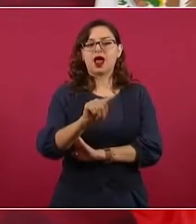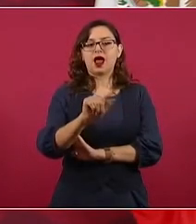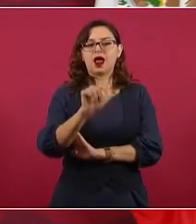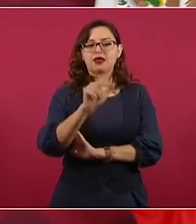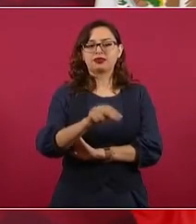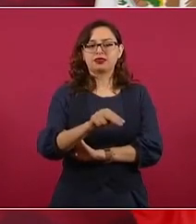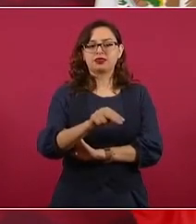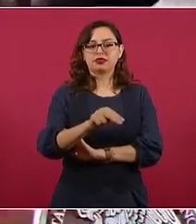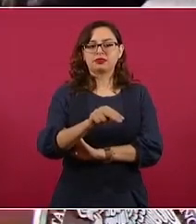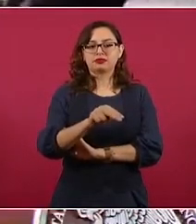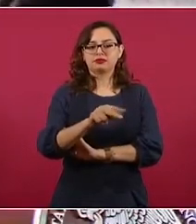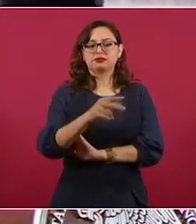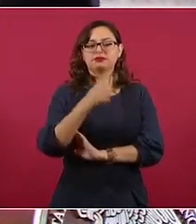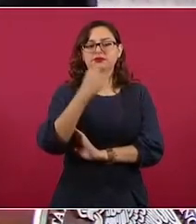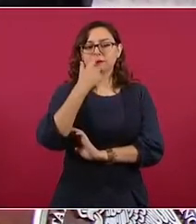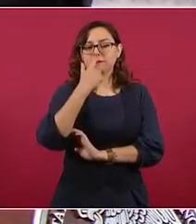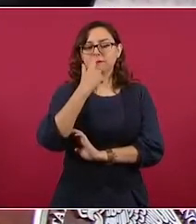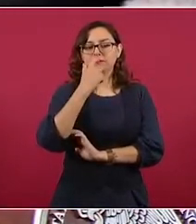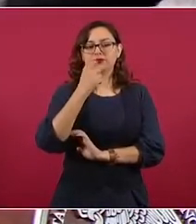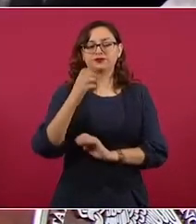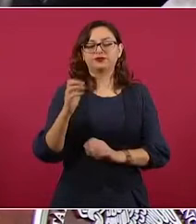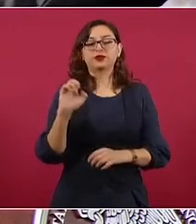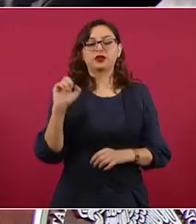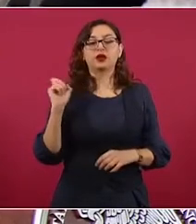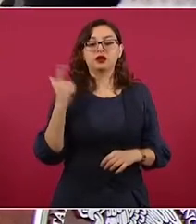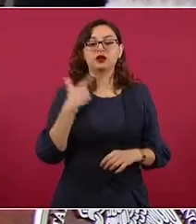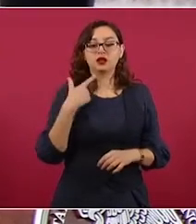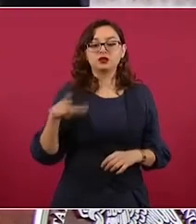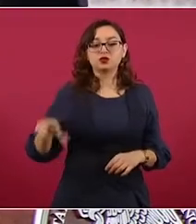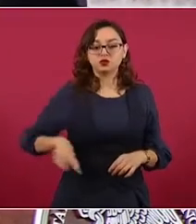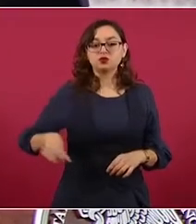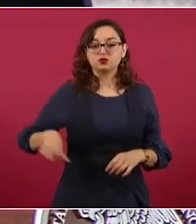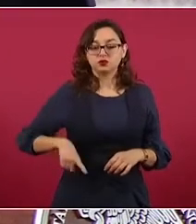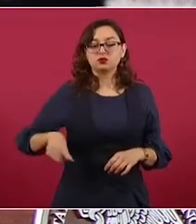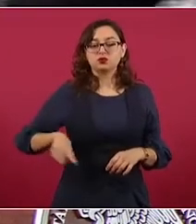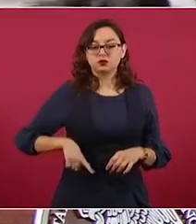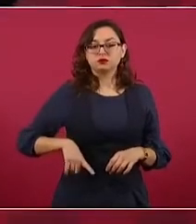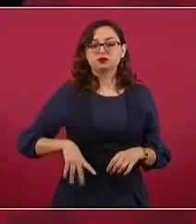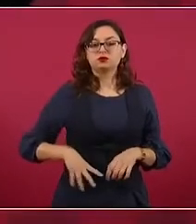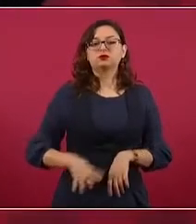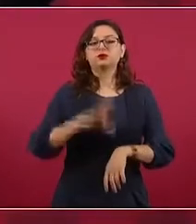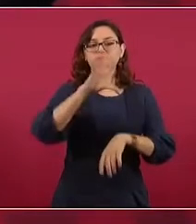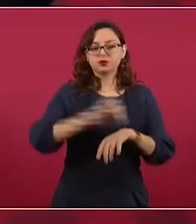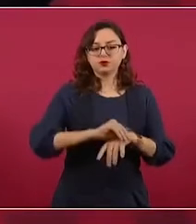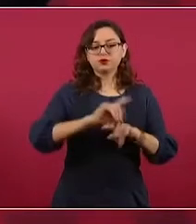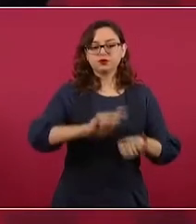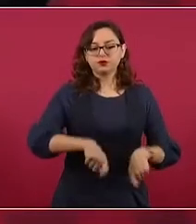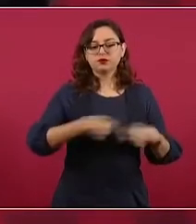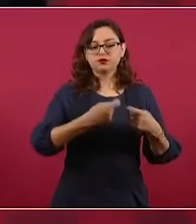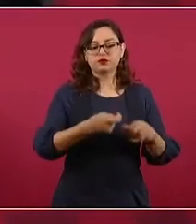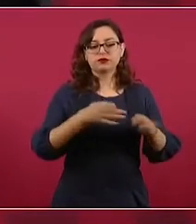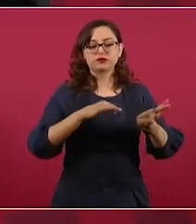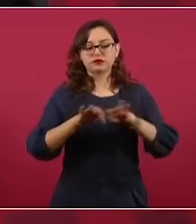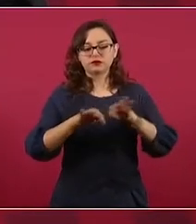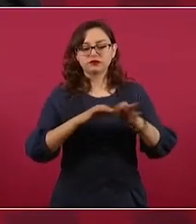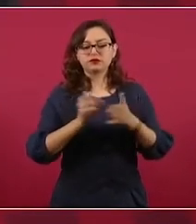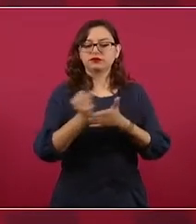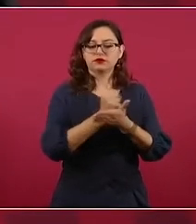dieron concesiones en el gobierno pasado, les dieron crédito de la Banca de Desarrollo,